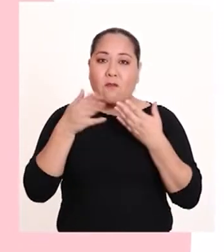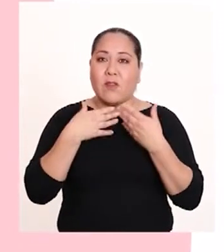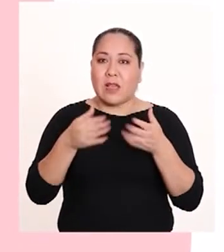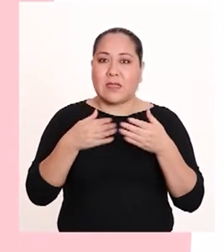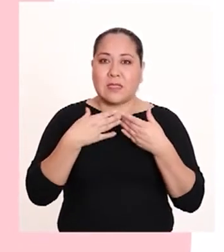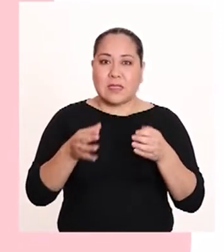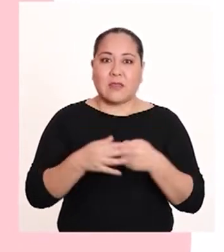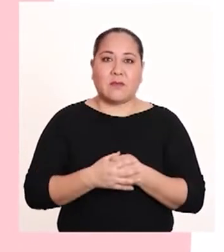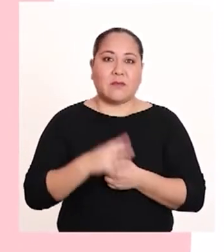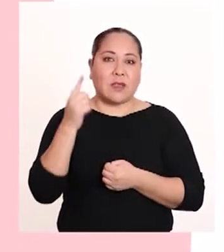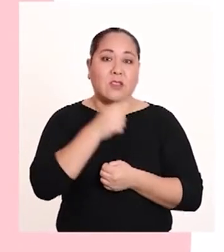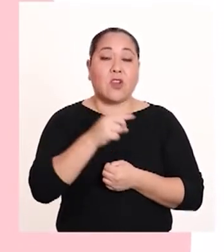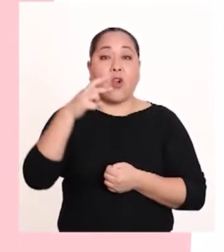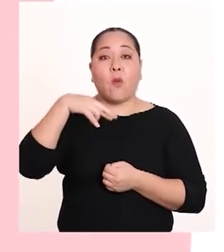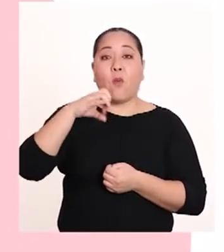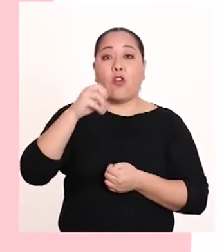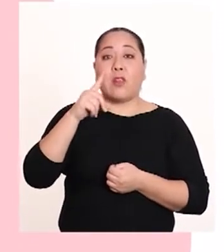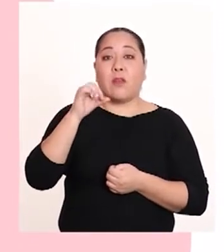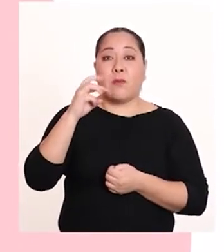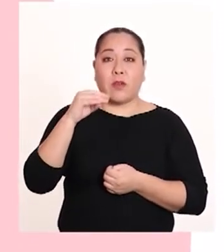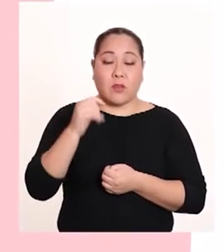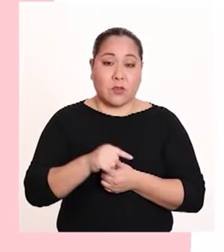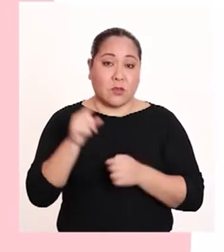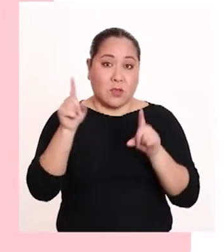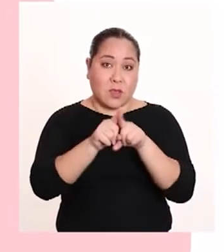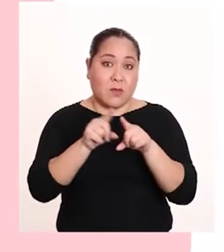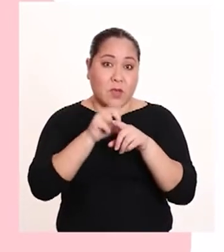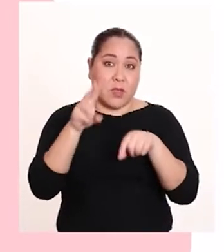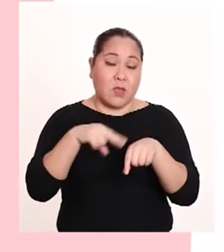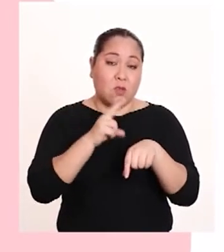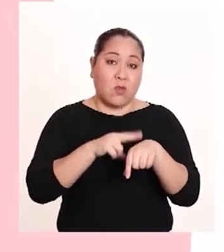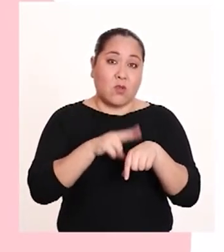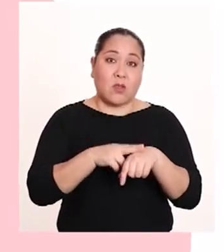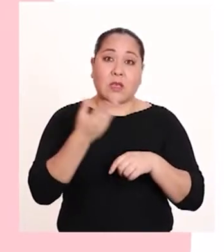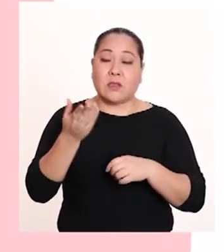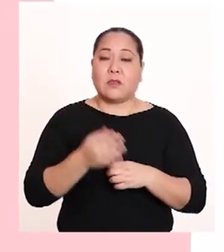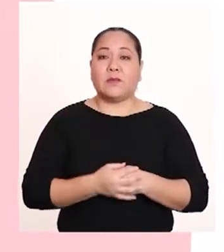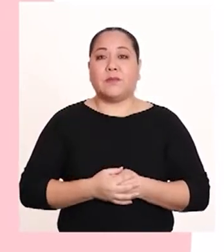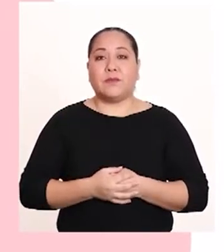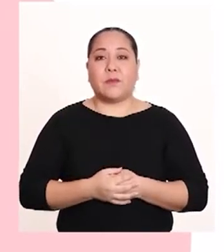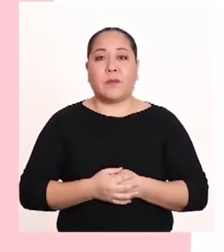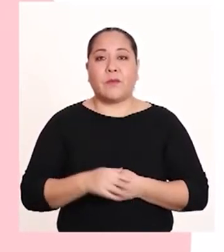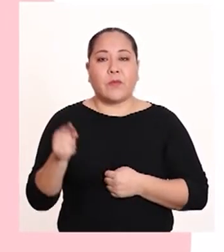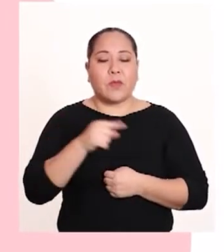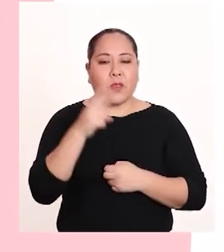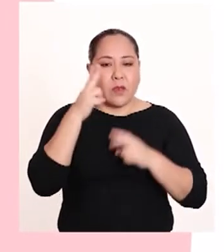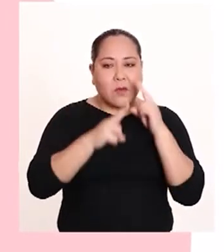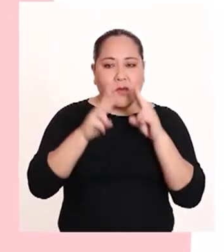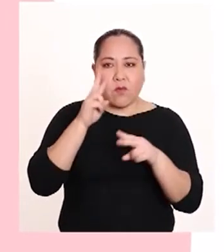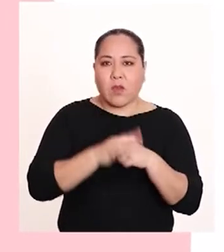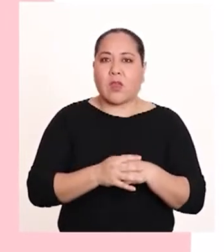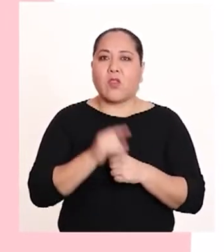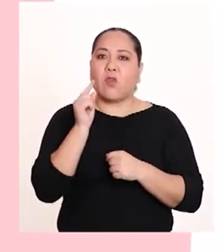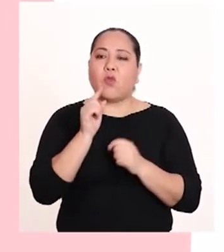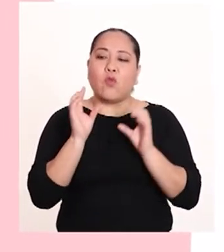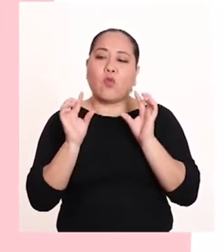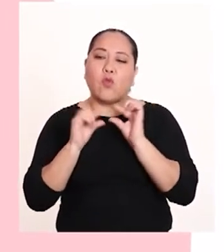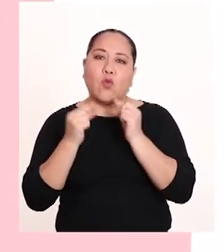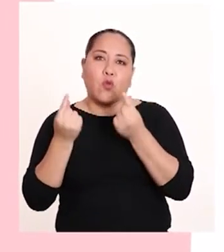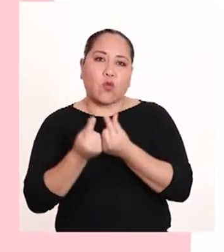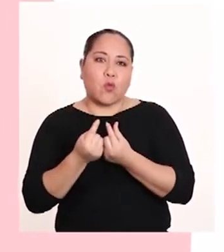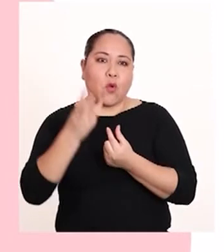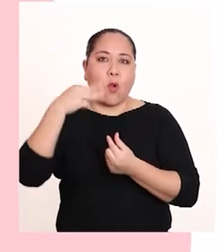muy flexible. Tanto los polímeros sintéticos como los naturales, generalmente, consisten en una